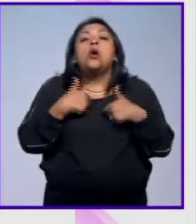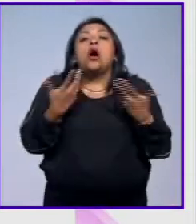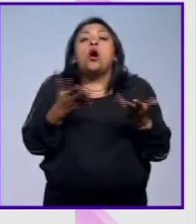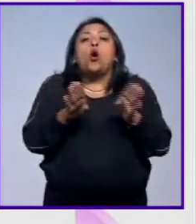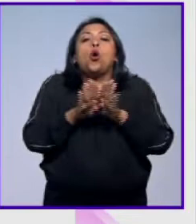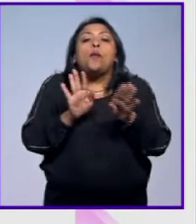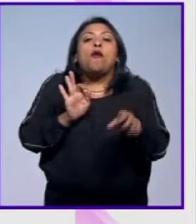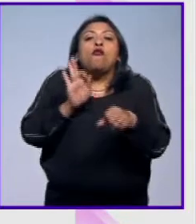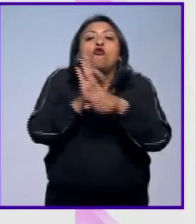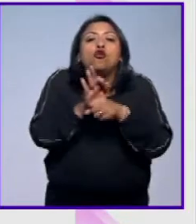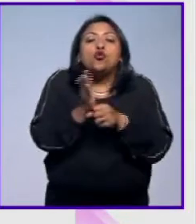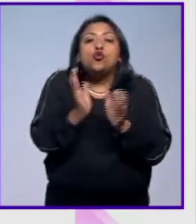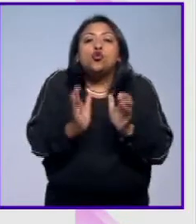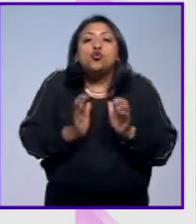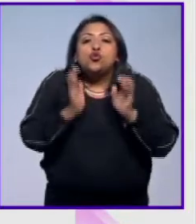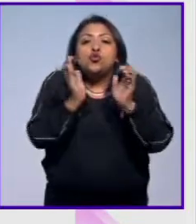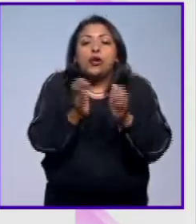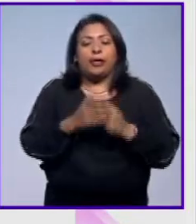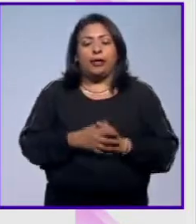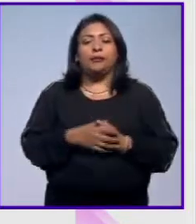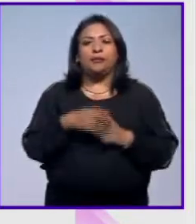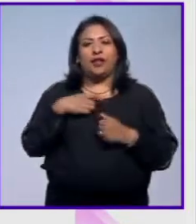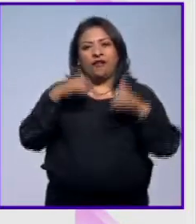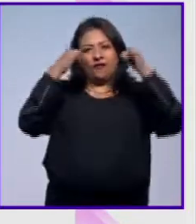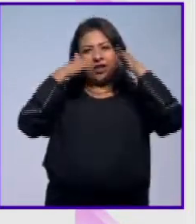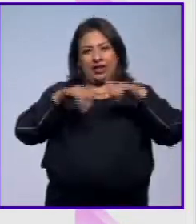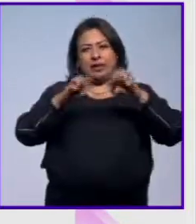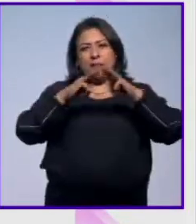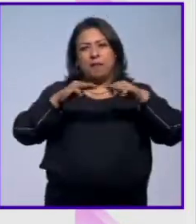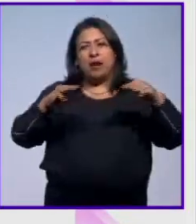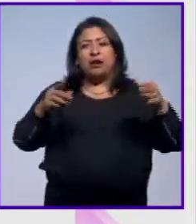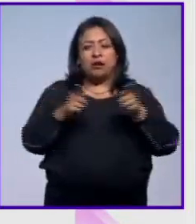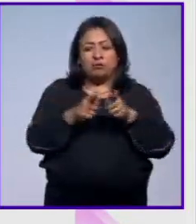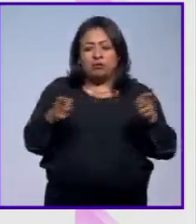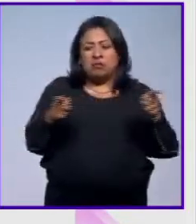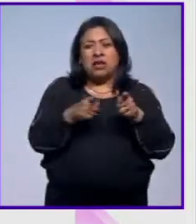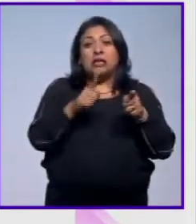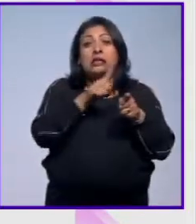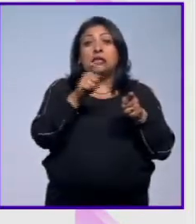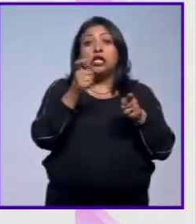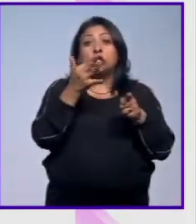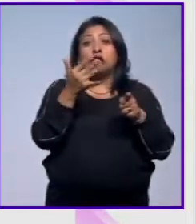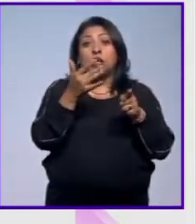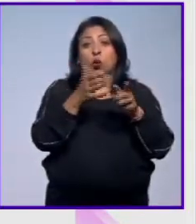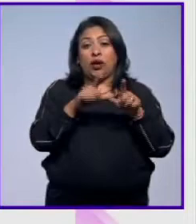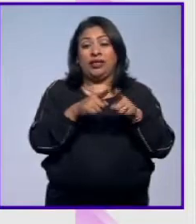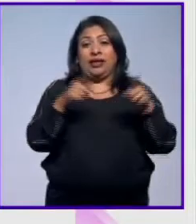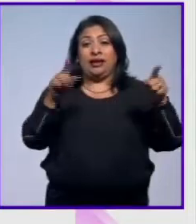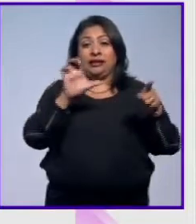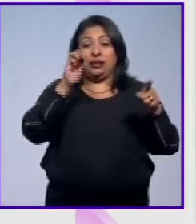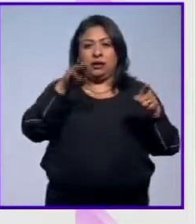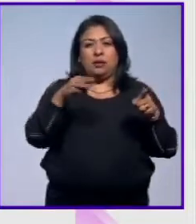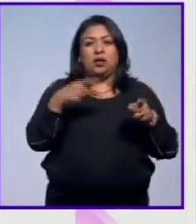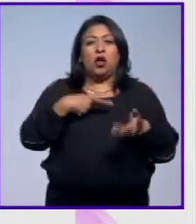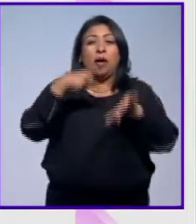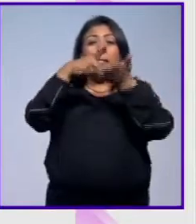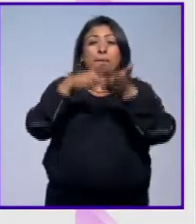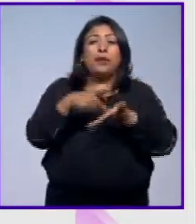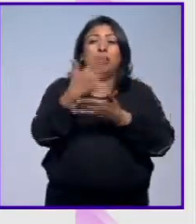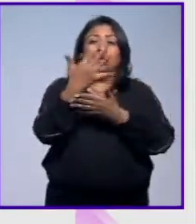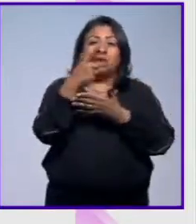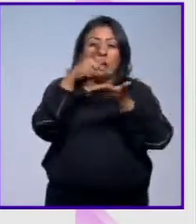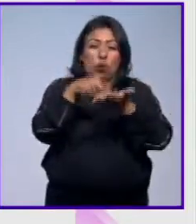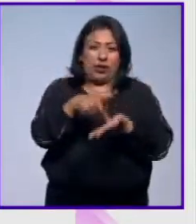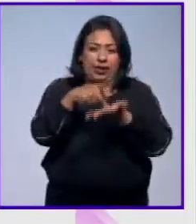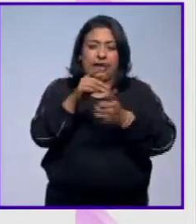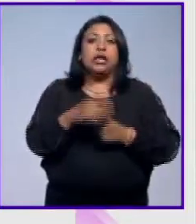conservación. La vaquita marina mide alrededor de 150 centímetros y pesa cerca de 50 kilogramos.